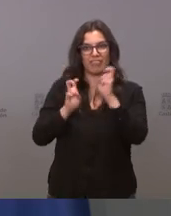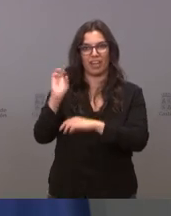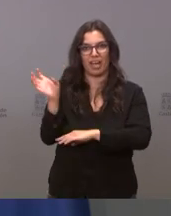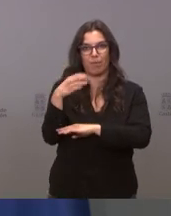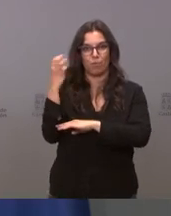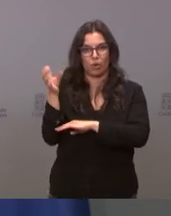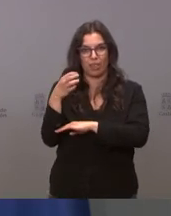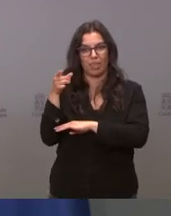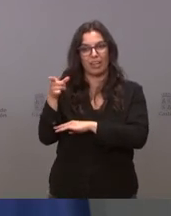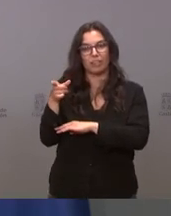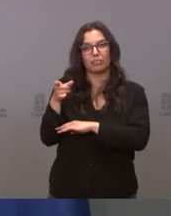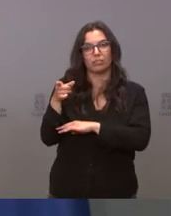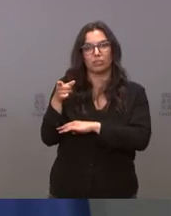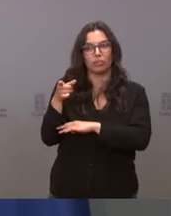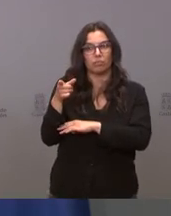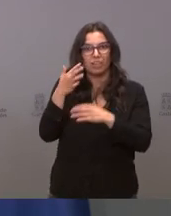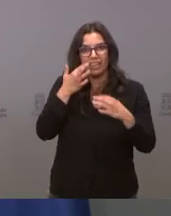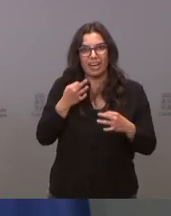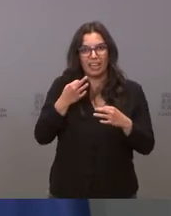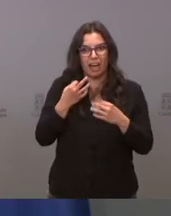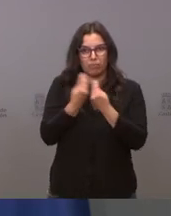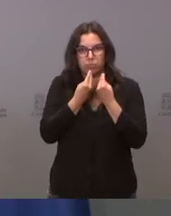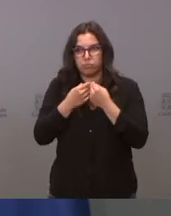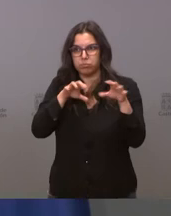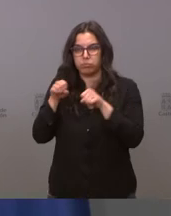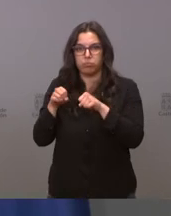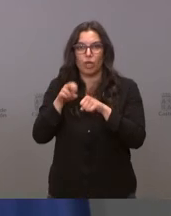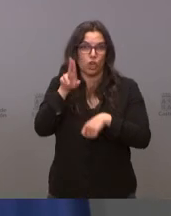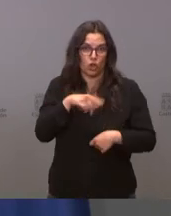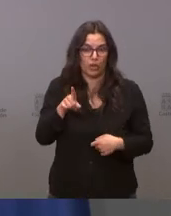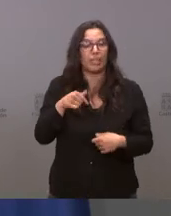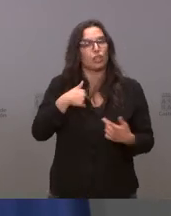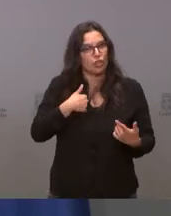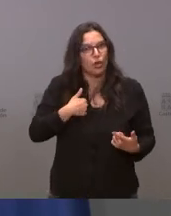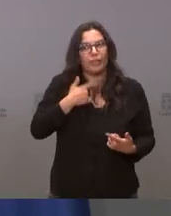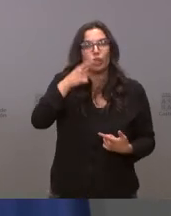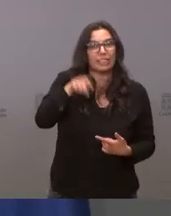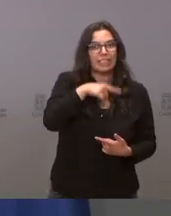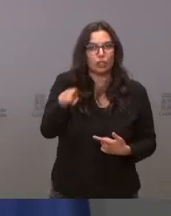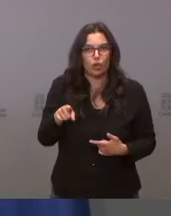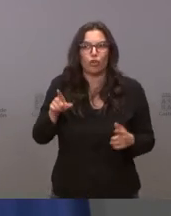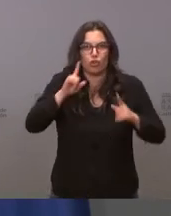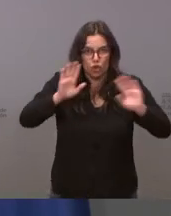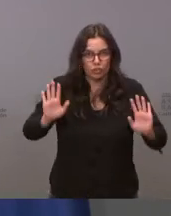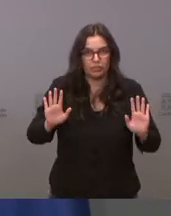son demostración en este momento de colapso pero insisto yo no niego que exista o no exista lo que digo es que no hay